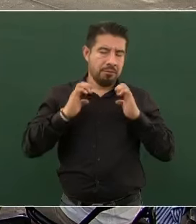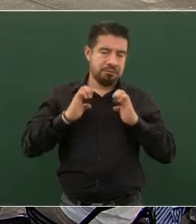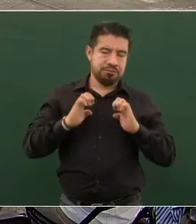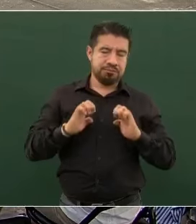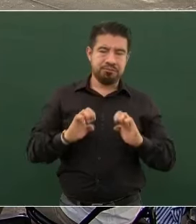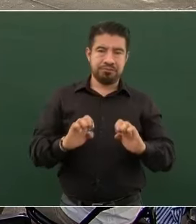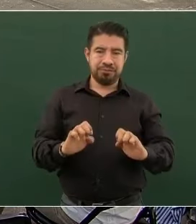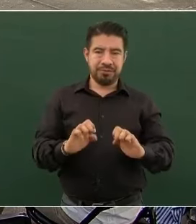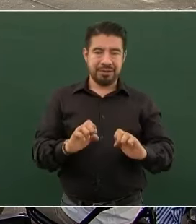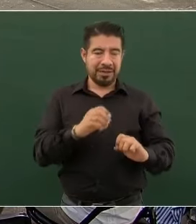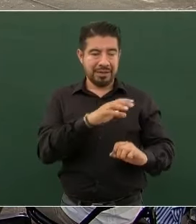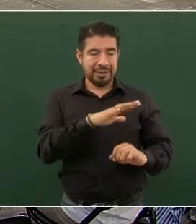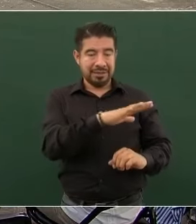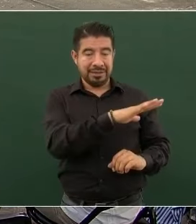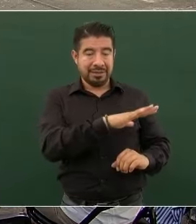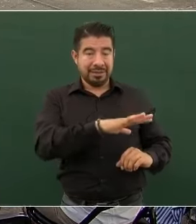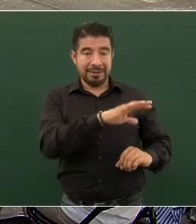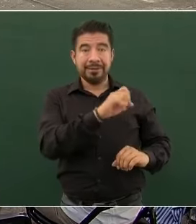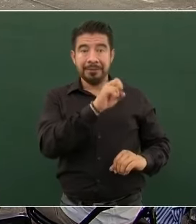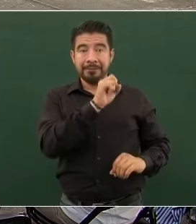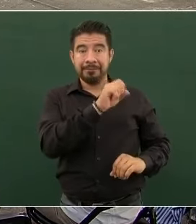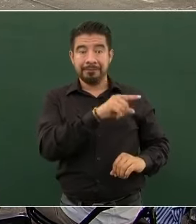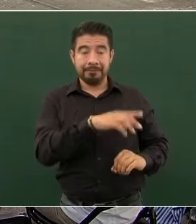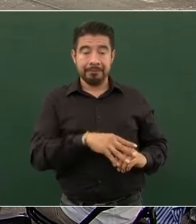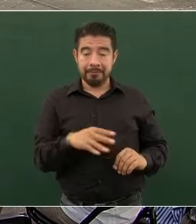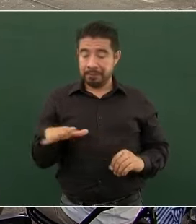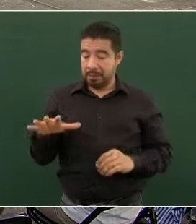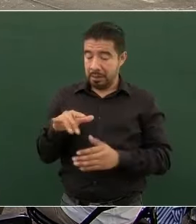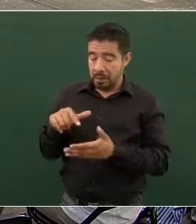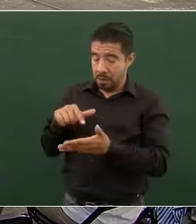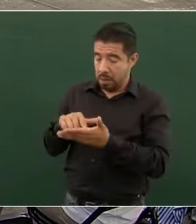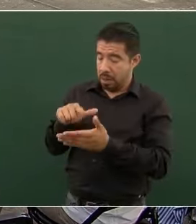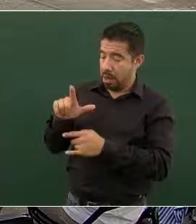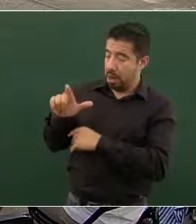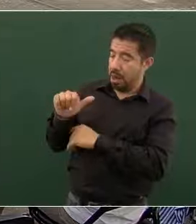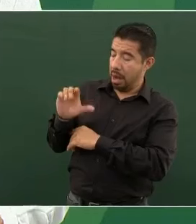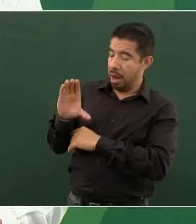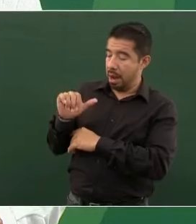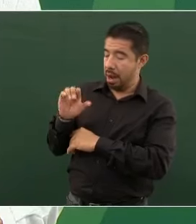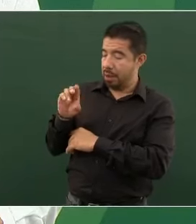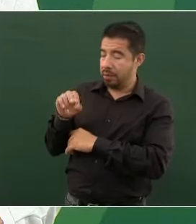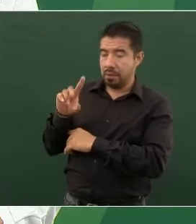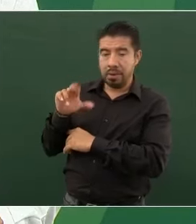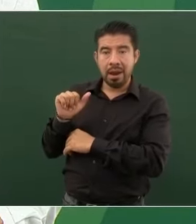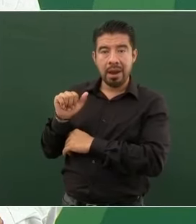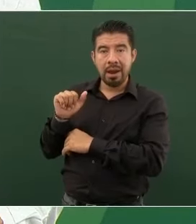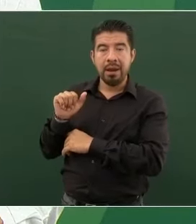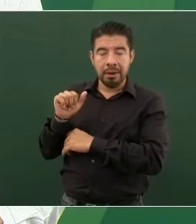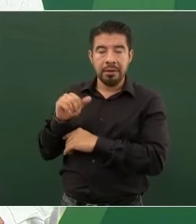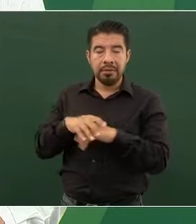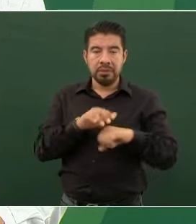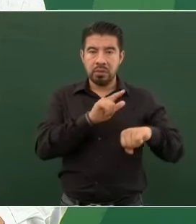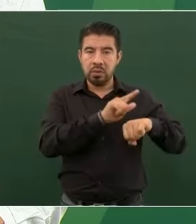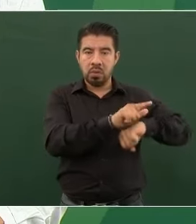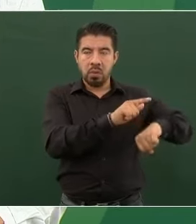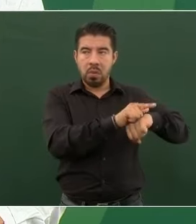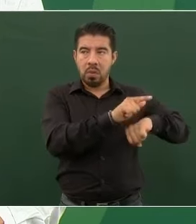campamentos en la lacandona, la parte de Guatemala,